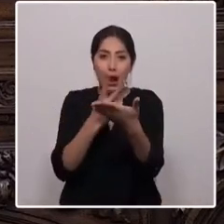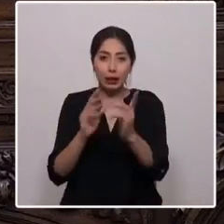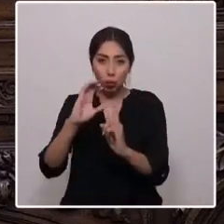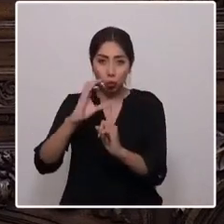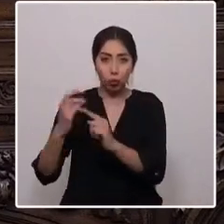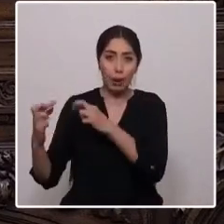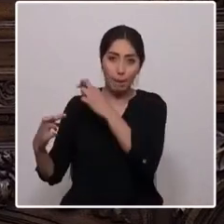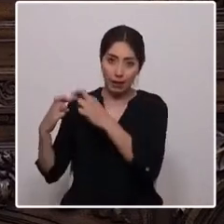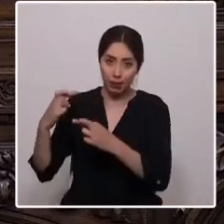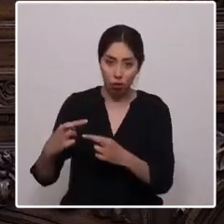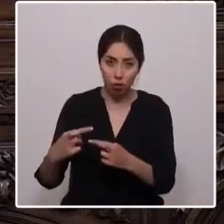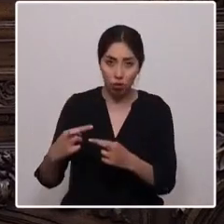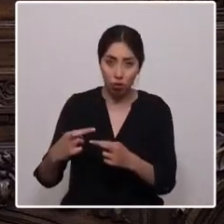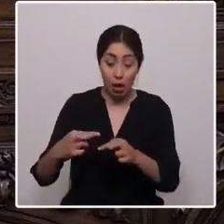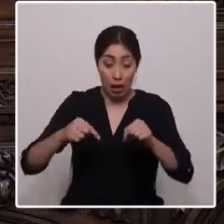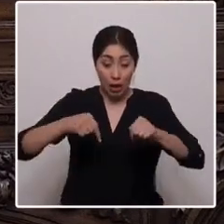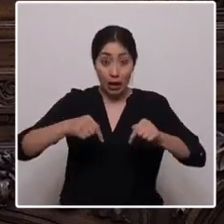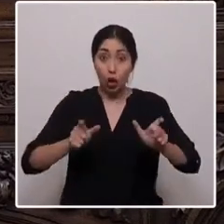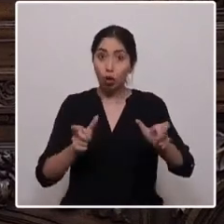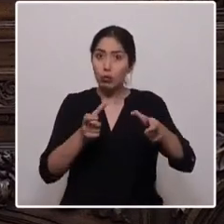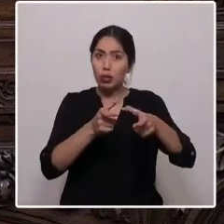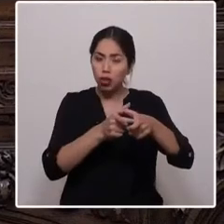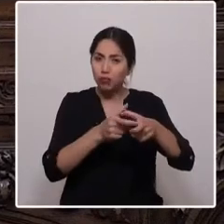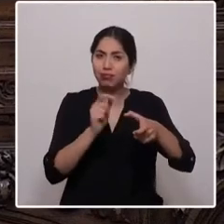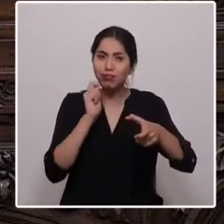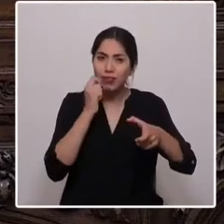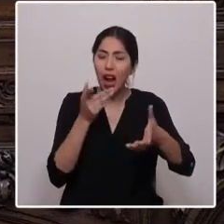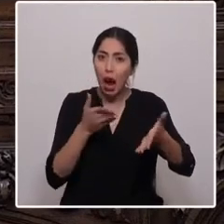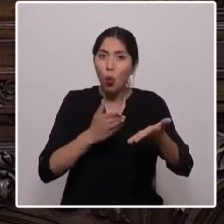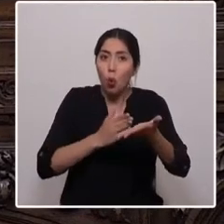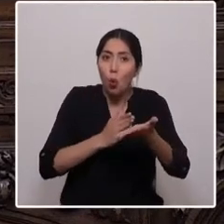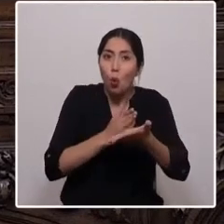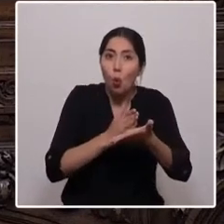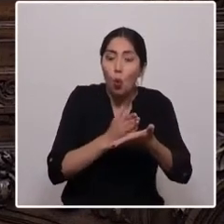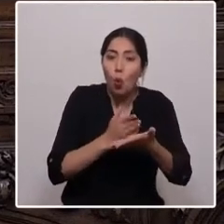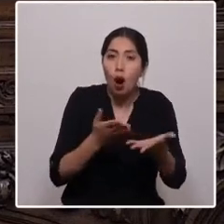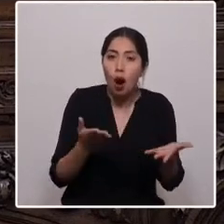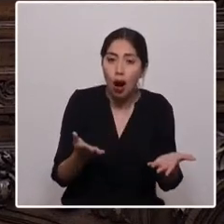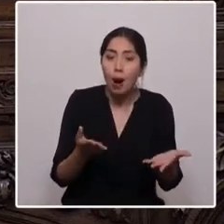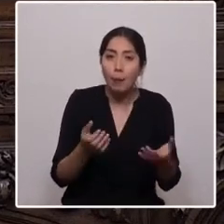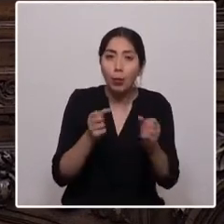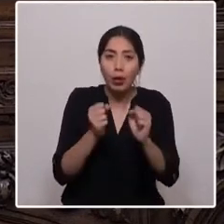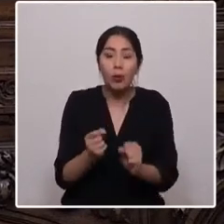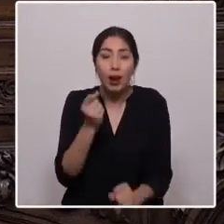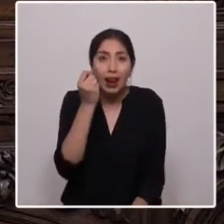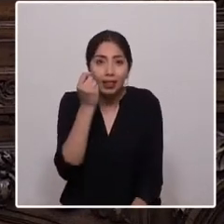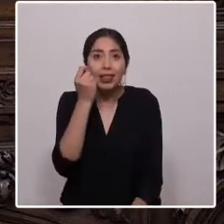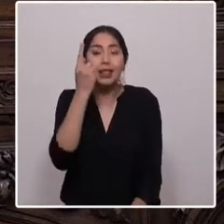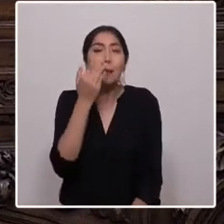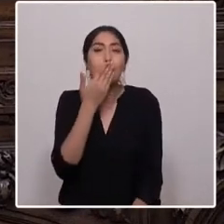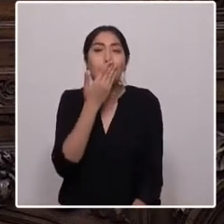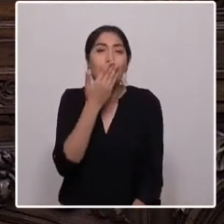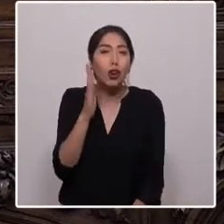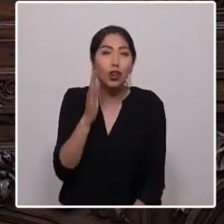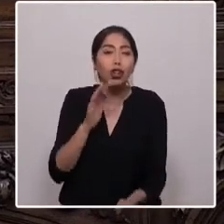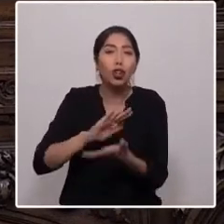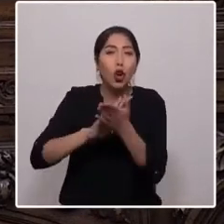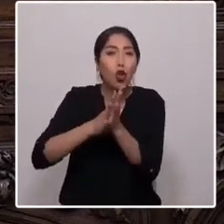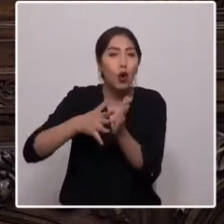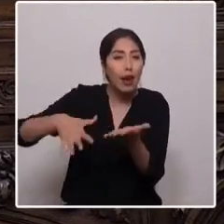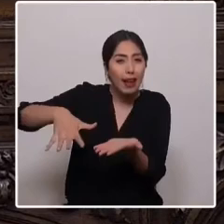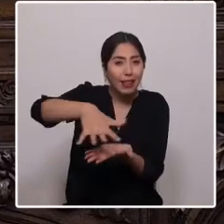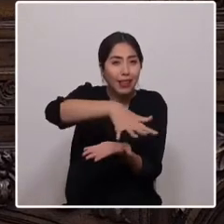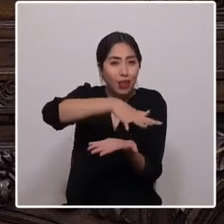Esta comisión viene a marcar un precedente, pues nos da la posibilidad de comprender mejor nuestro entorno, desde una mirada mucho más